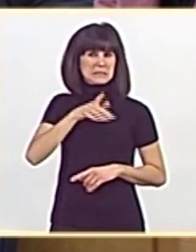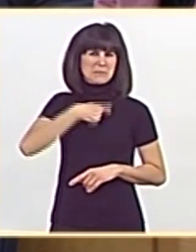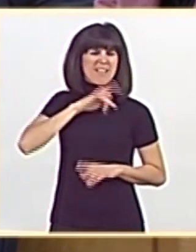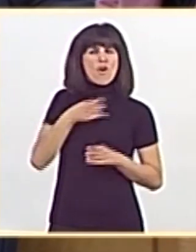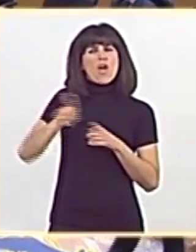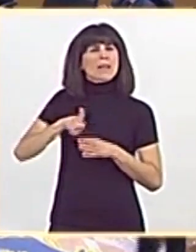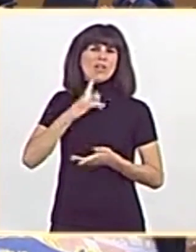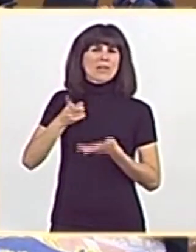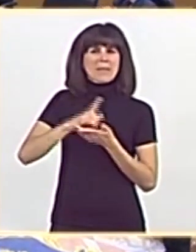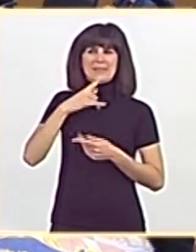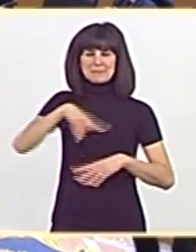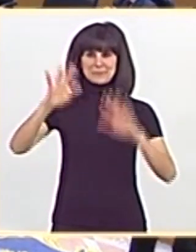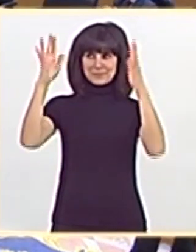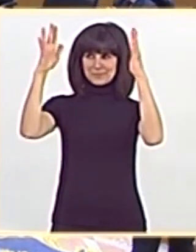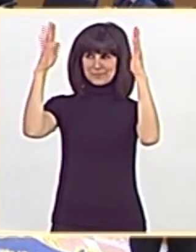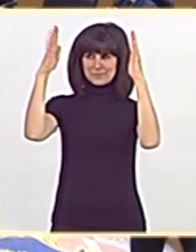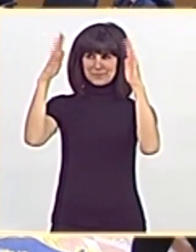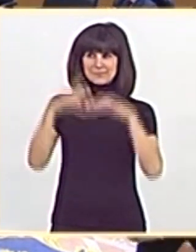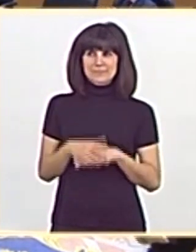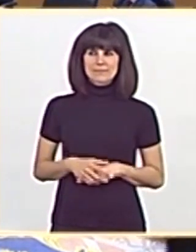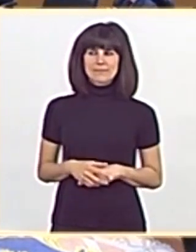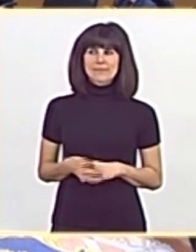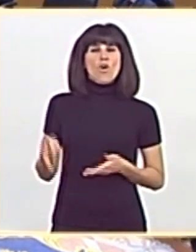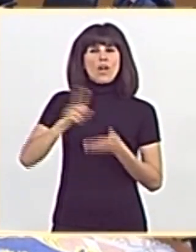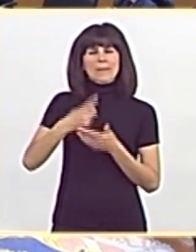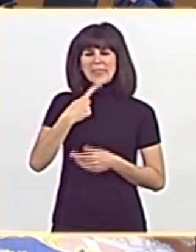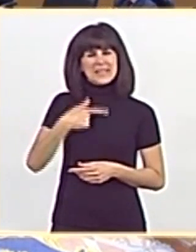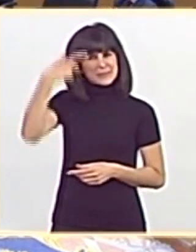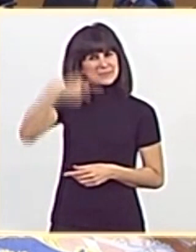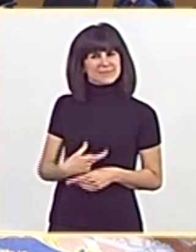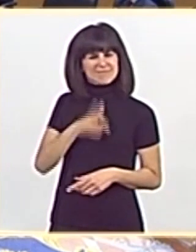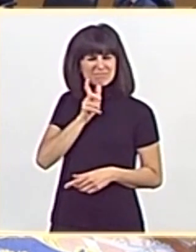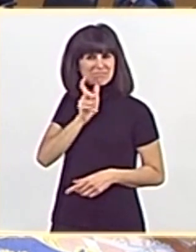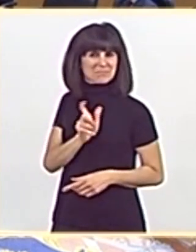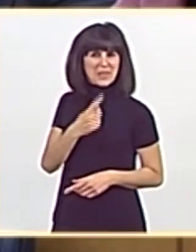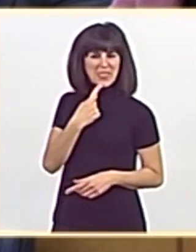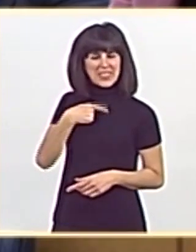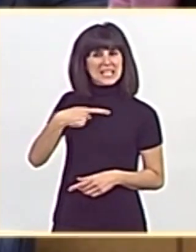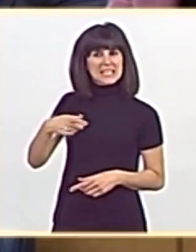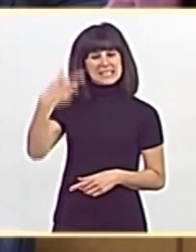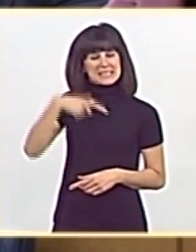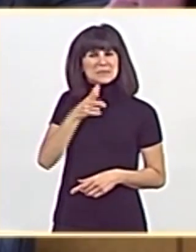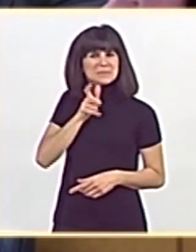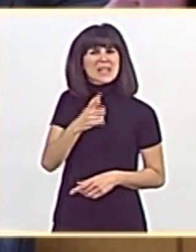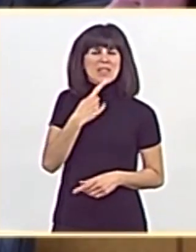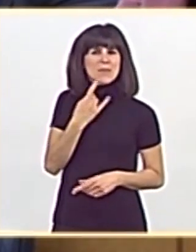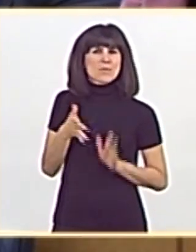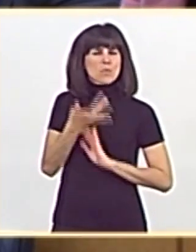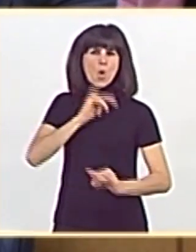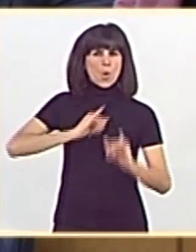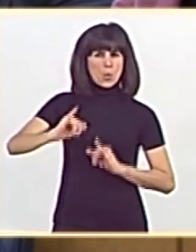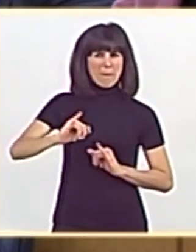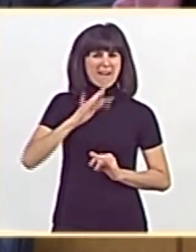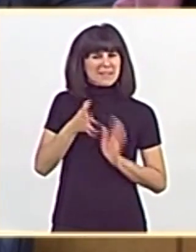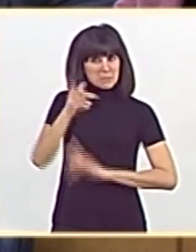ocupa. Y esto es el